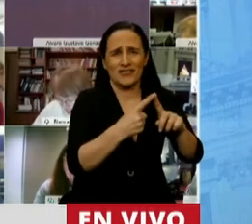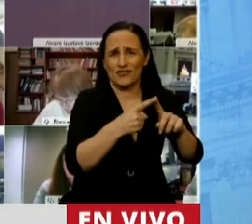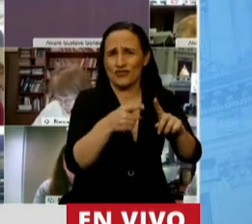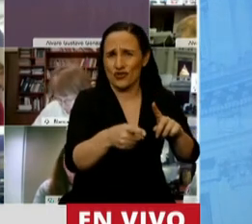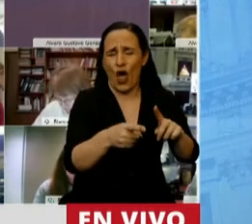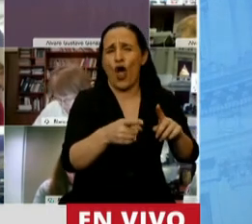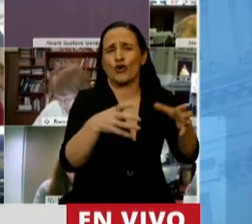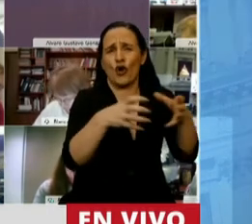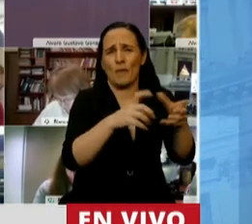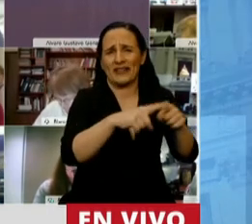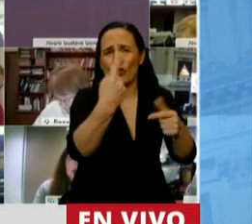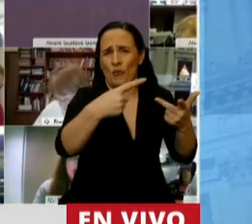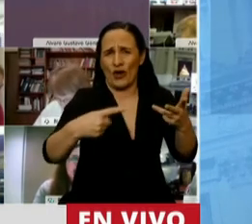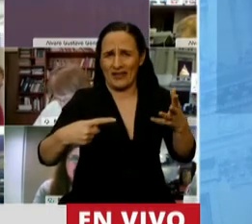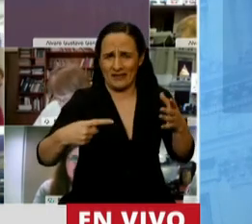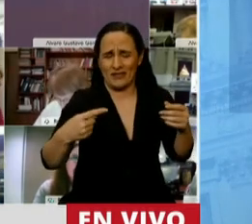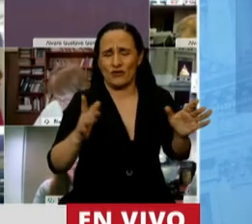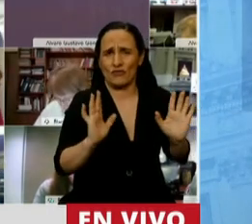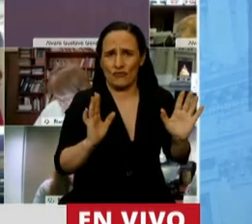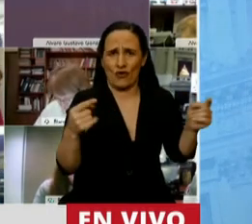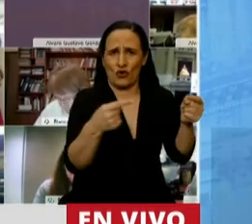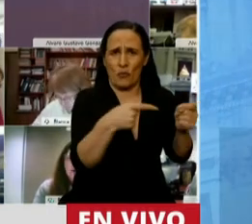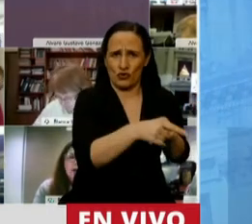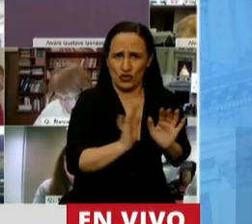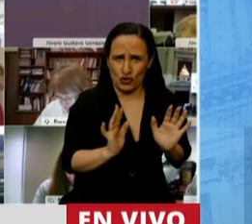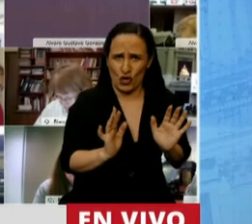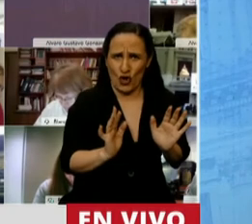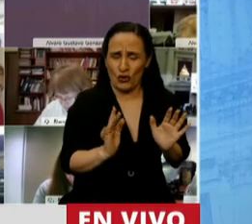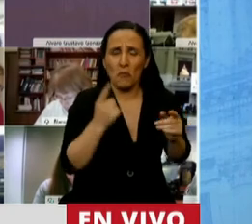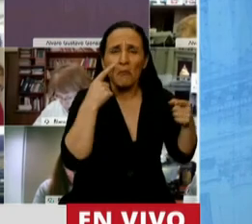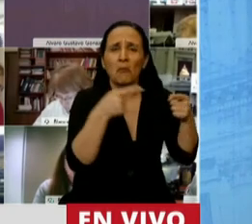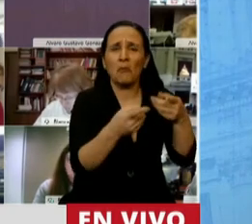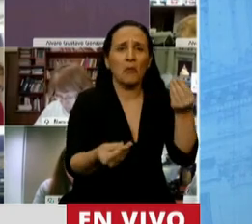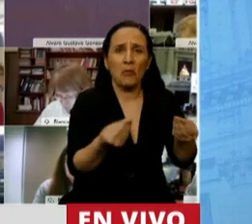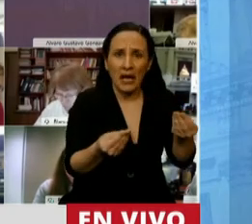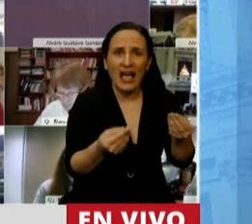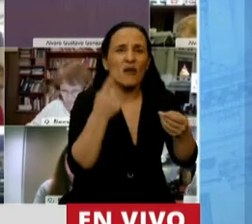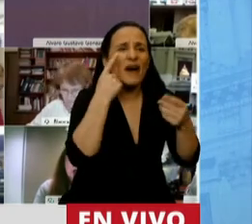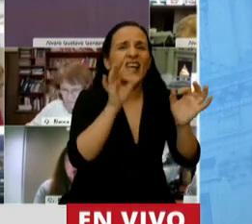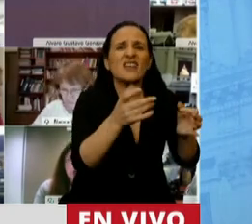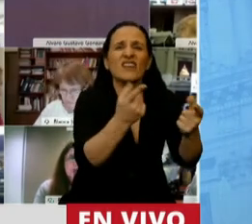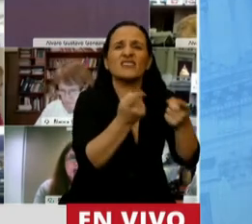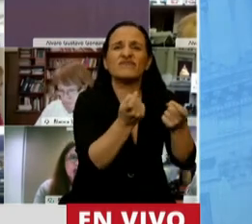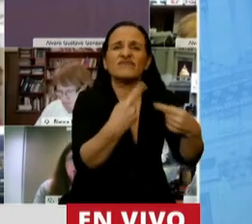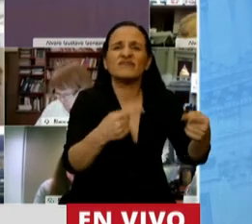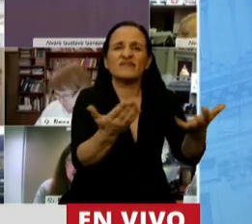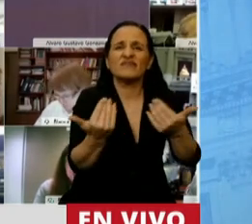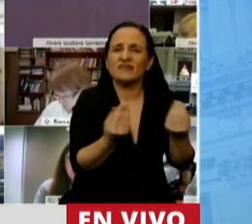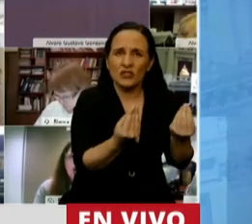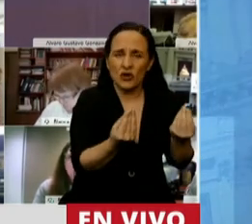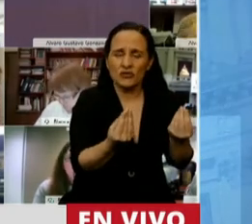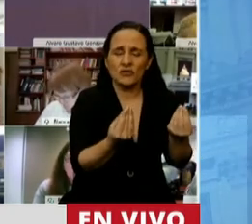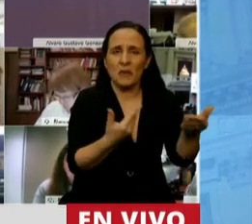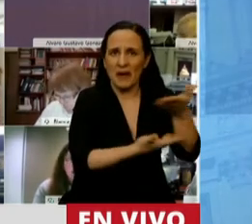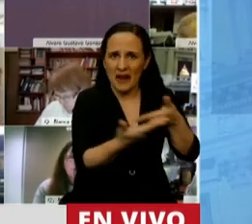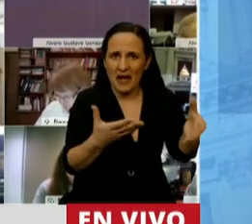con las fuerzas de la oposición para poder canalizar sus intereses, sus inquietudes y sus necesidades. Por